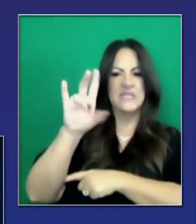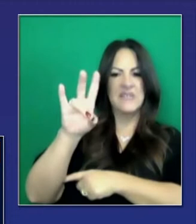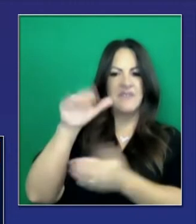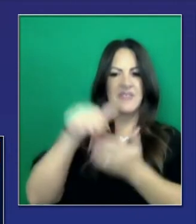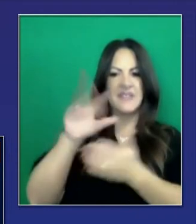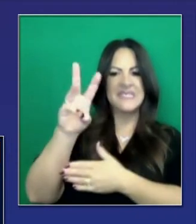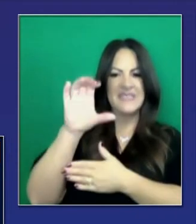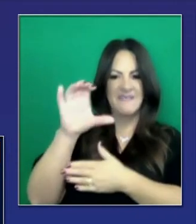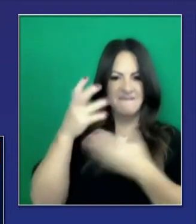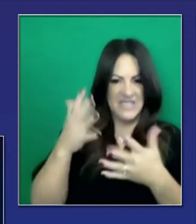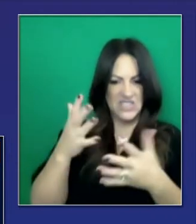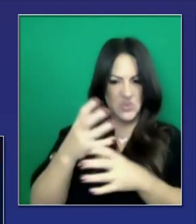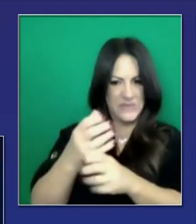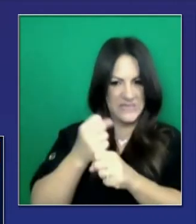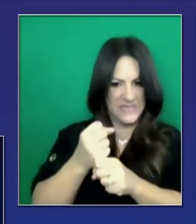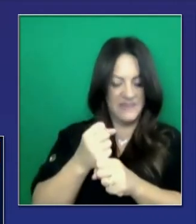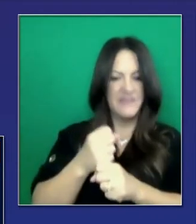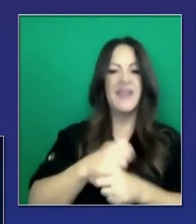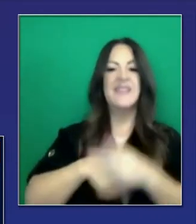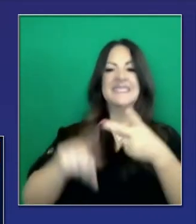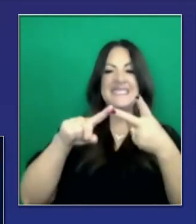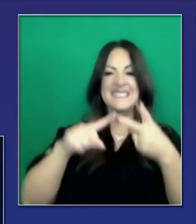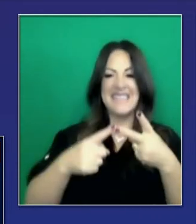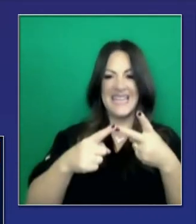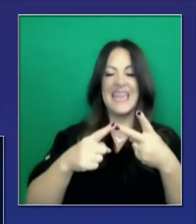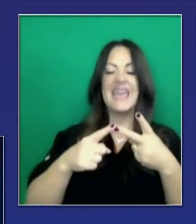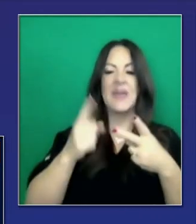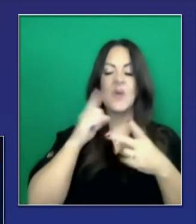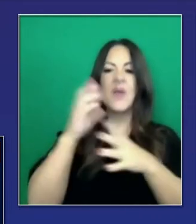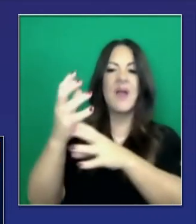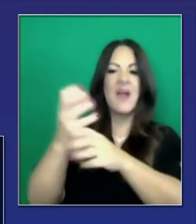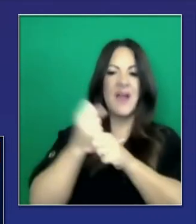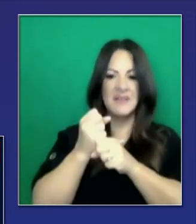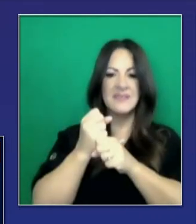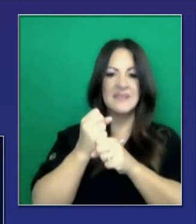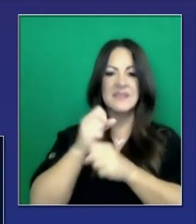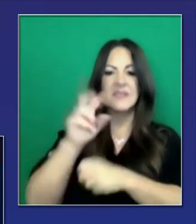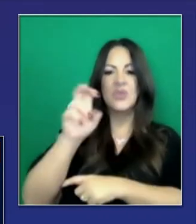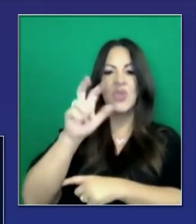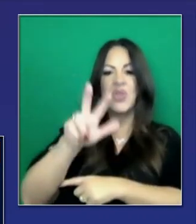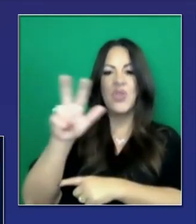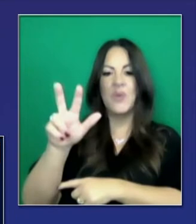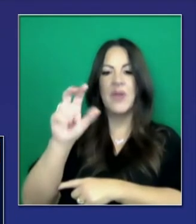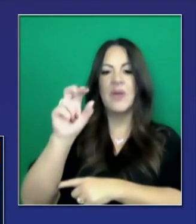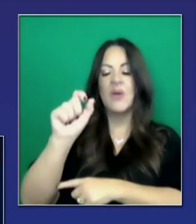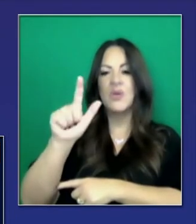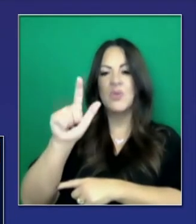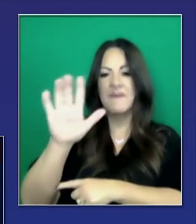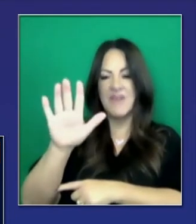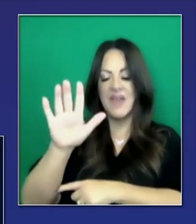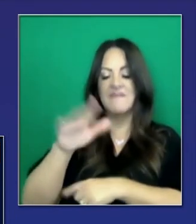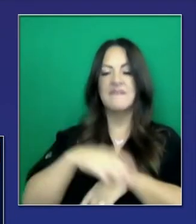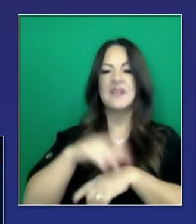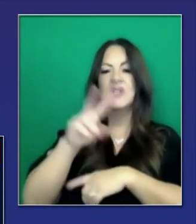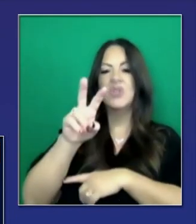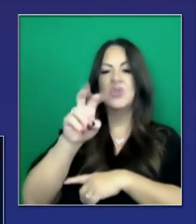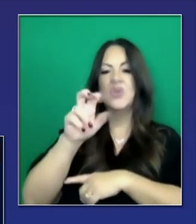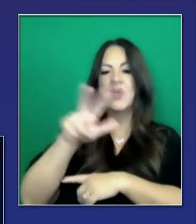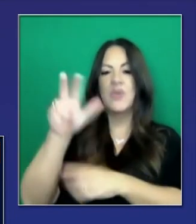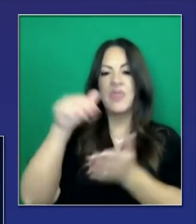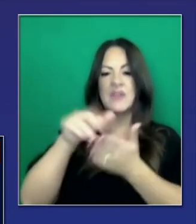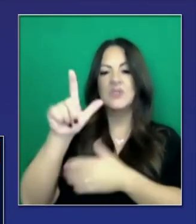,000 en la primera entrega y la segunda entrega, que fue un poco más pequeña, de 233,000. Y ahora